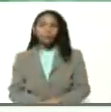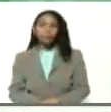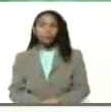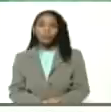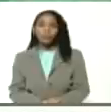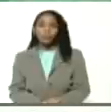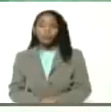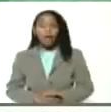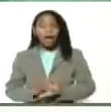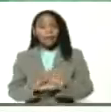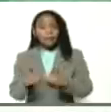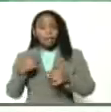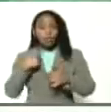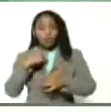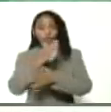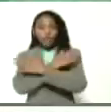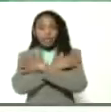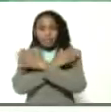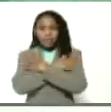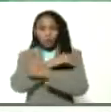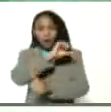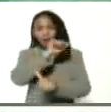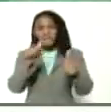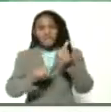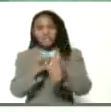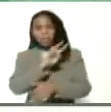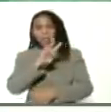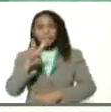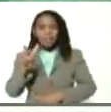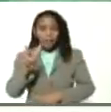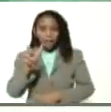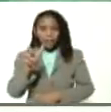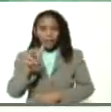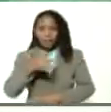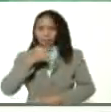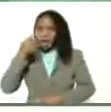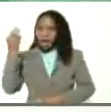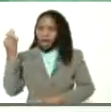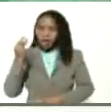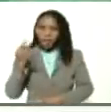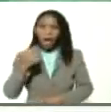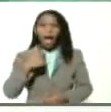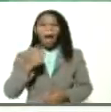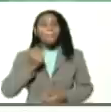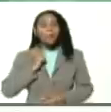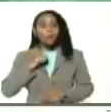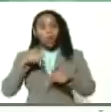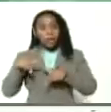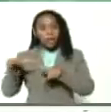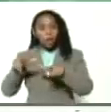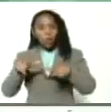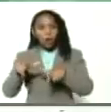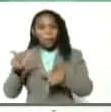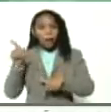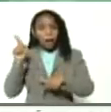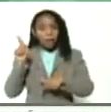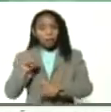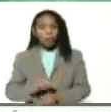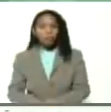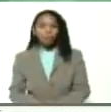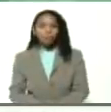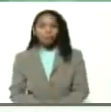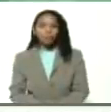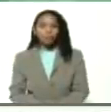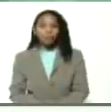así que felicito a la vicepresidenta verdaderamente verdaderamente aprovecho este espacio para eso bueno